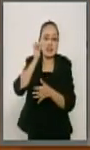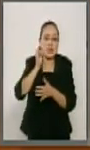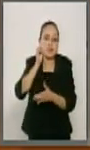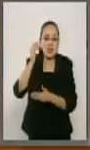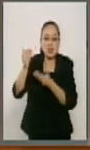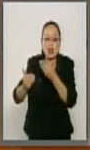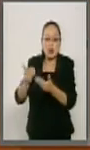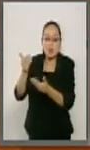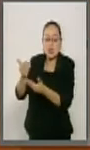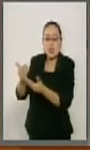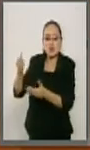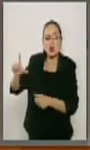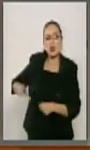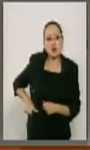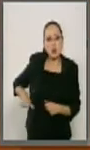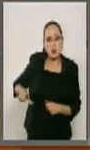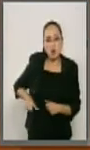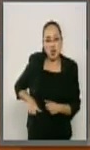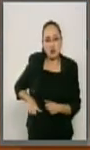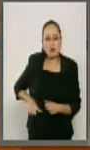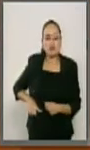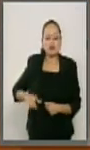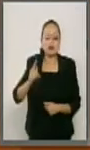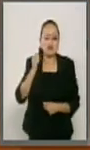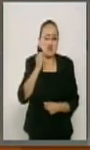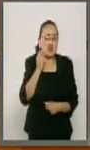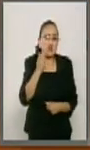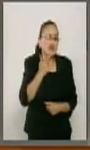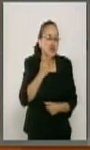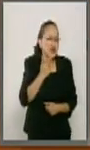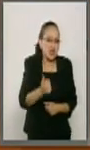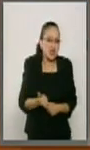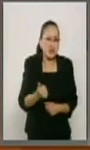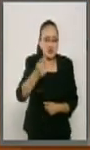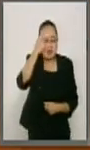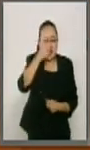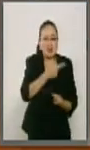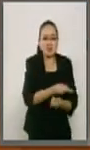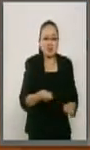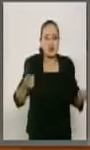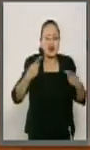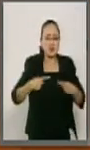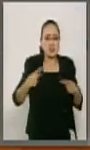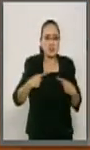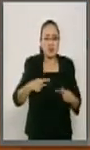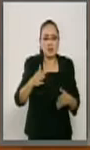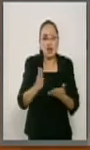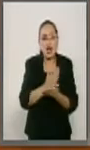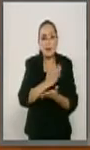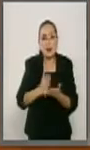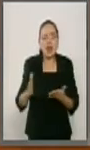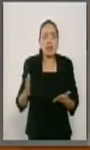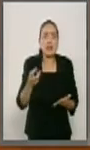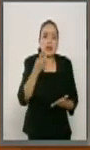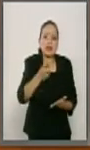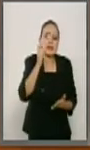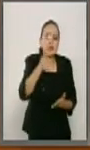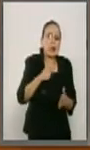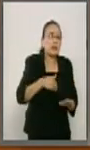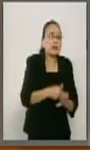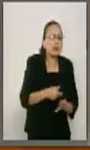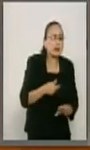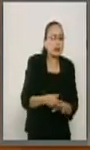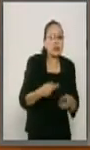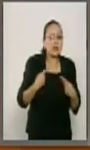del poder que no le sirve a nadie y que además lastime a la ciudadanía por lo onerosa que es?